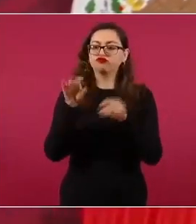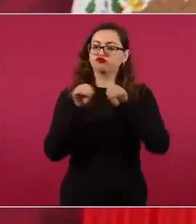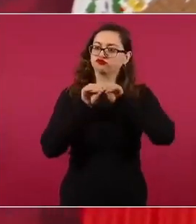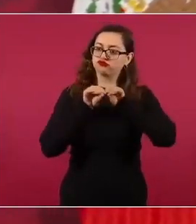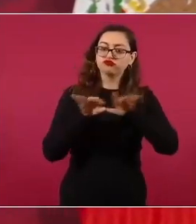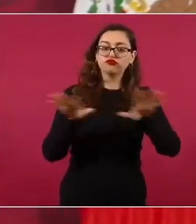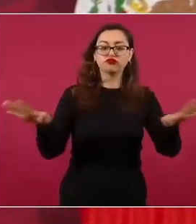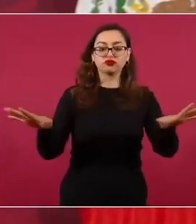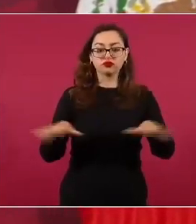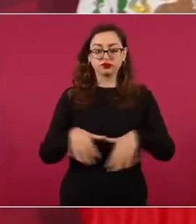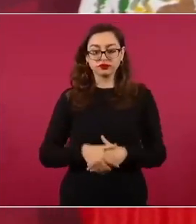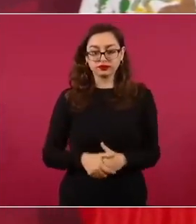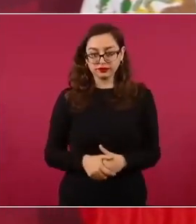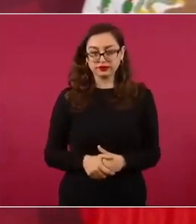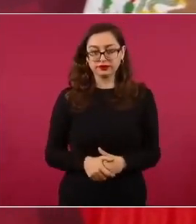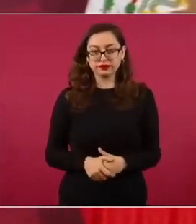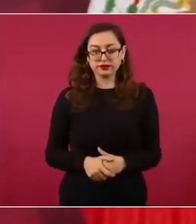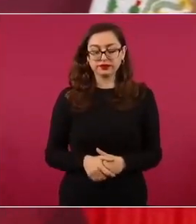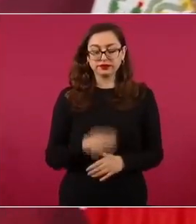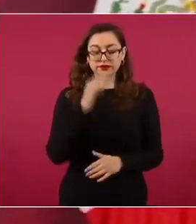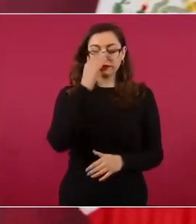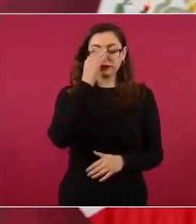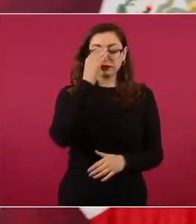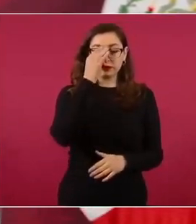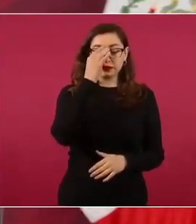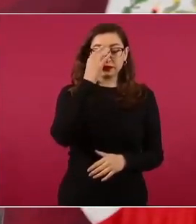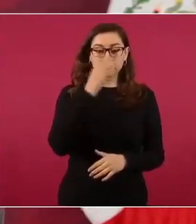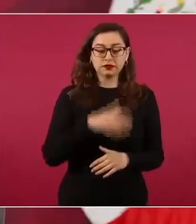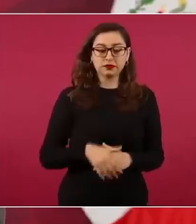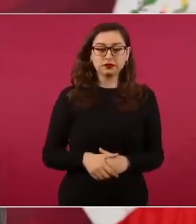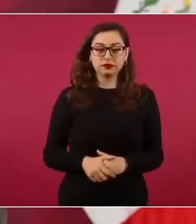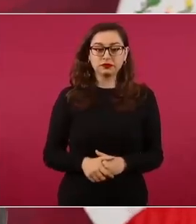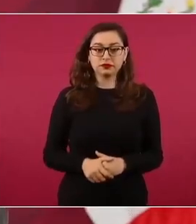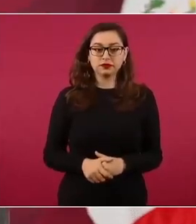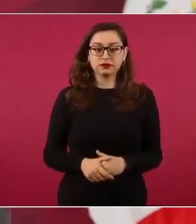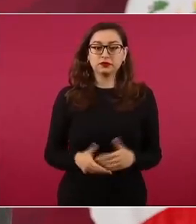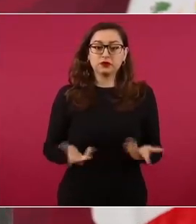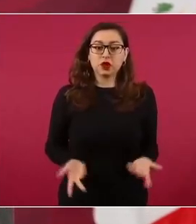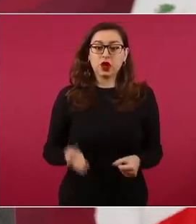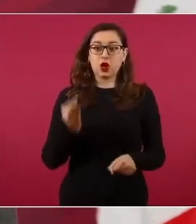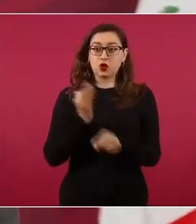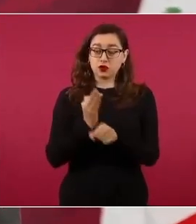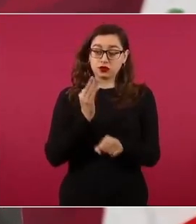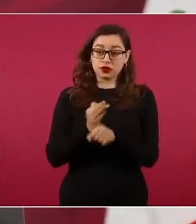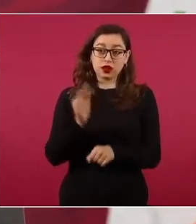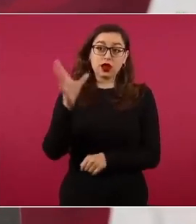Afortunadamente no se tienen las dos terceras partes, pero se tiene